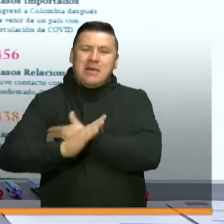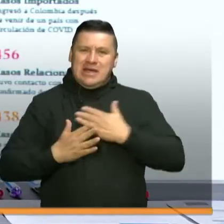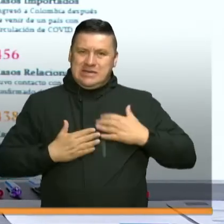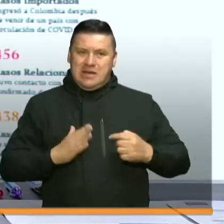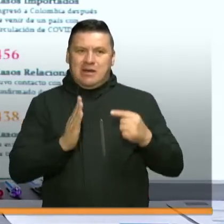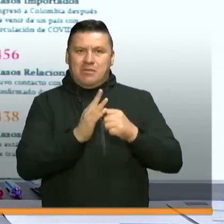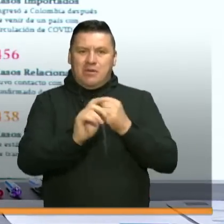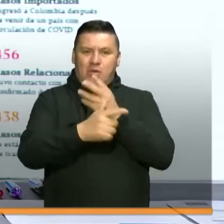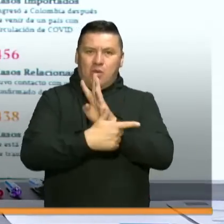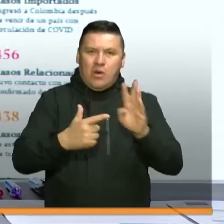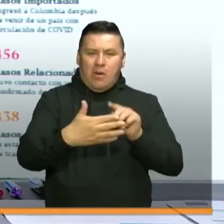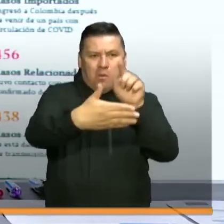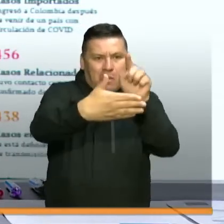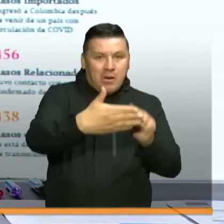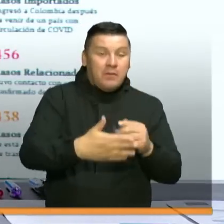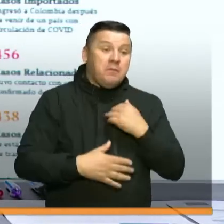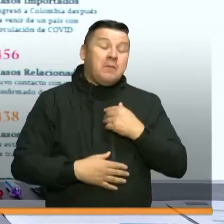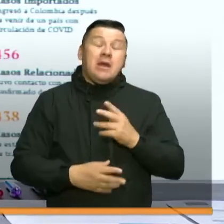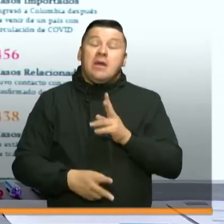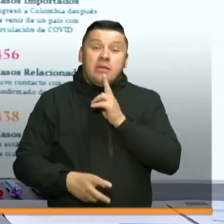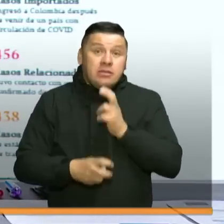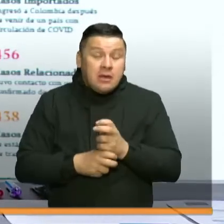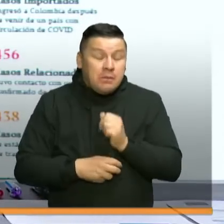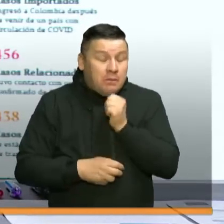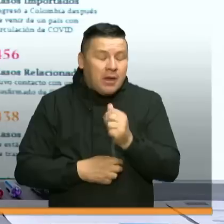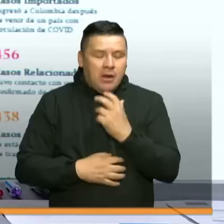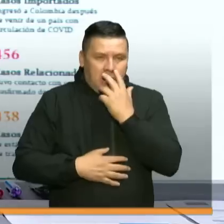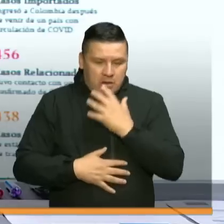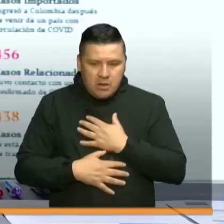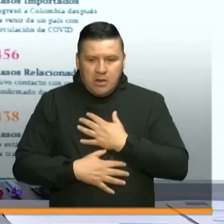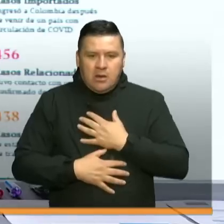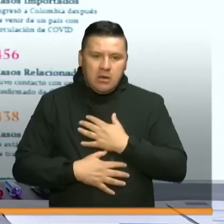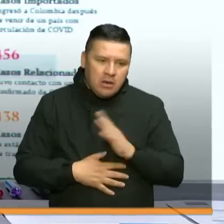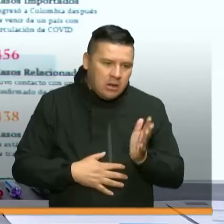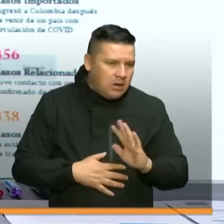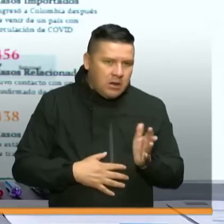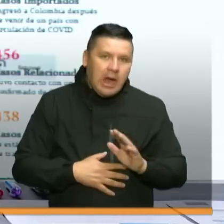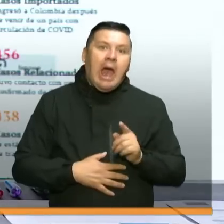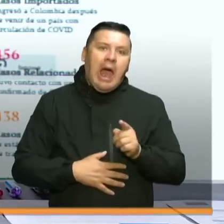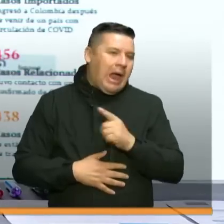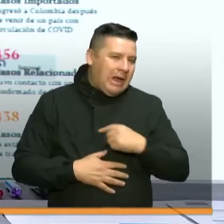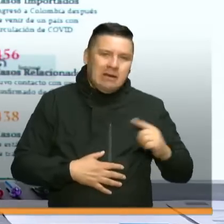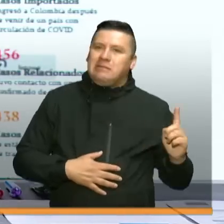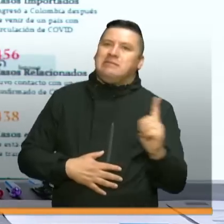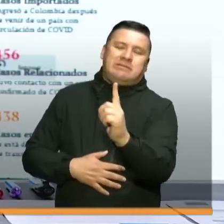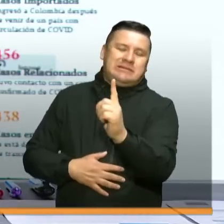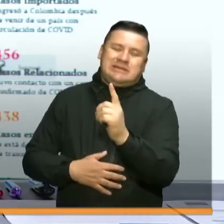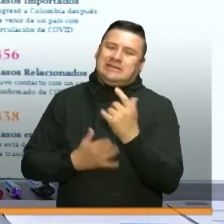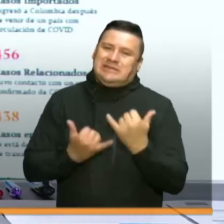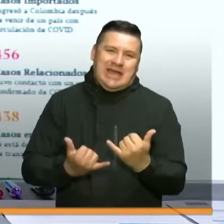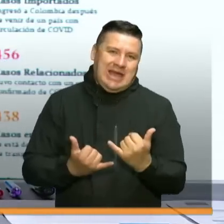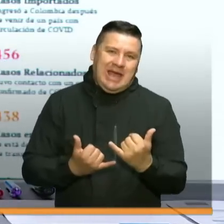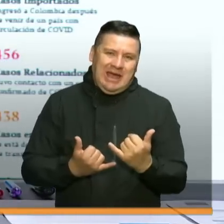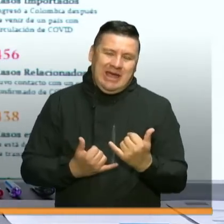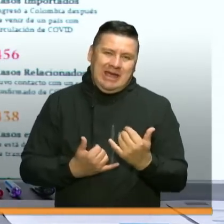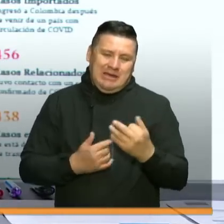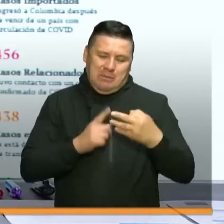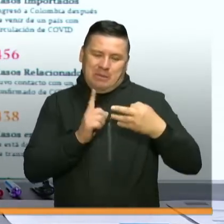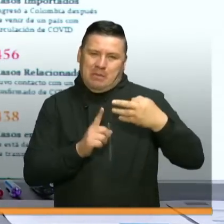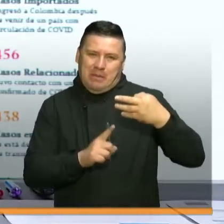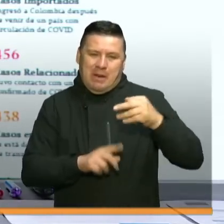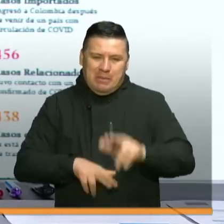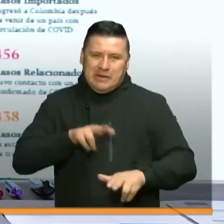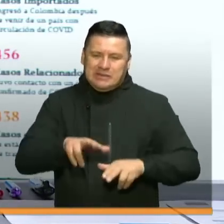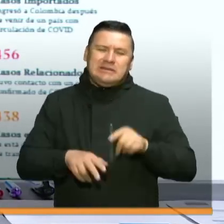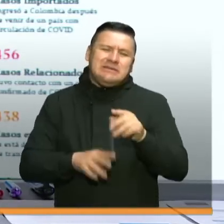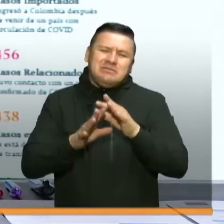de Salud. Pero si tenemos una afectación respiratoria crónica, por supuesto lo que se busca es que pueda tener esa atención hospitalaria. Pero